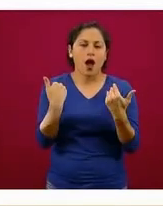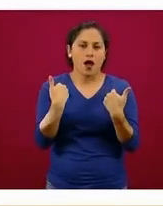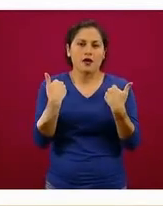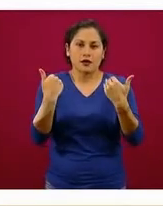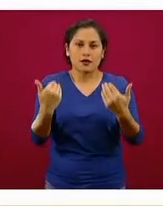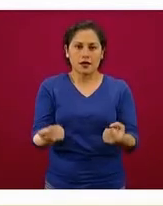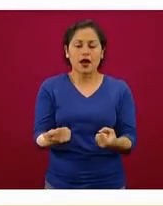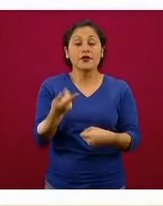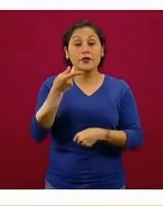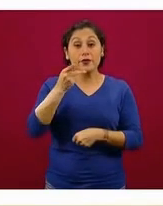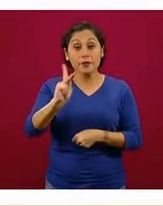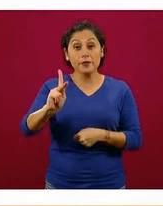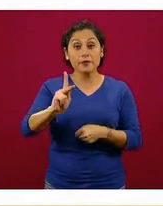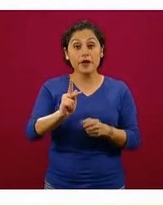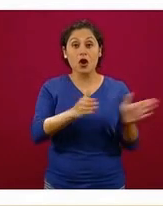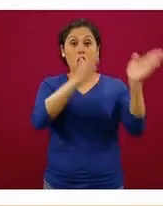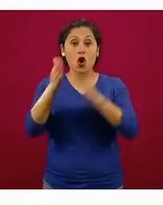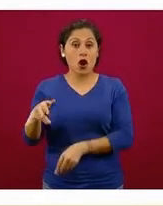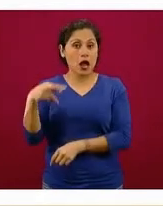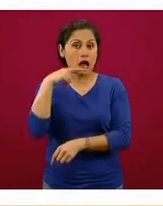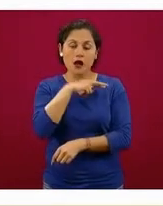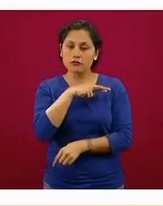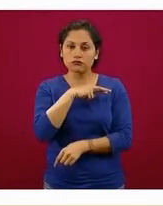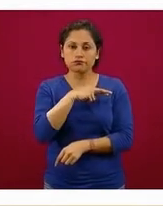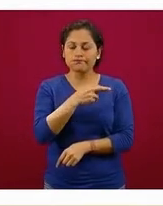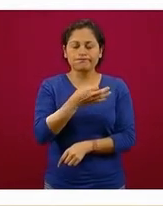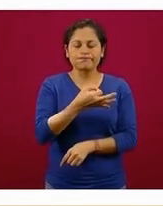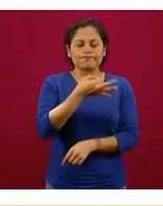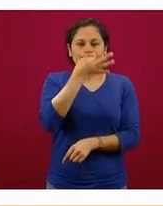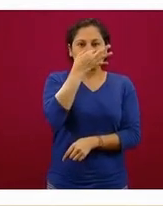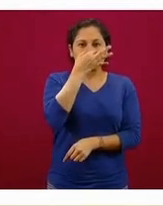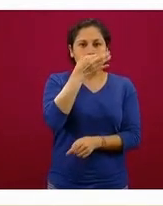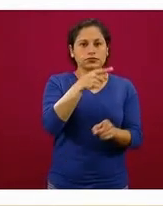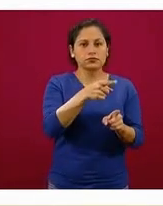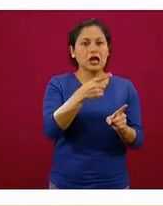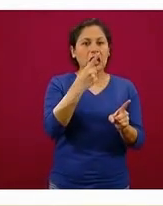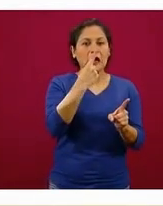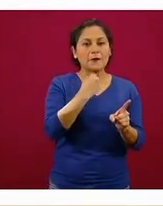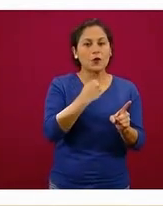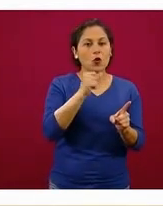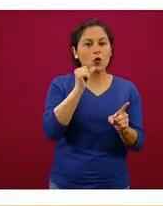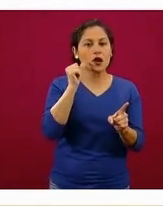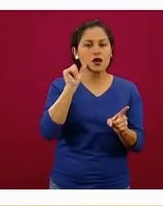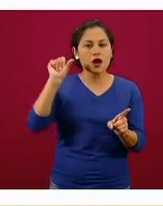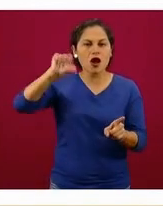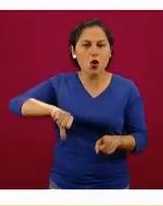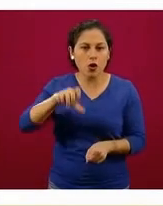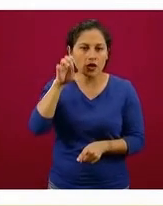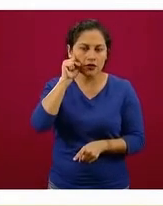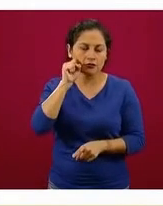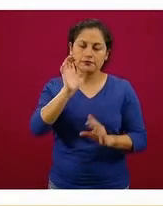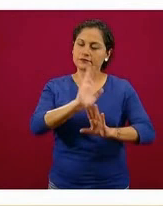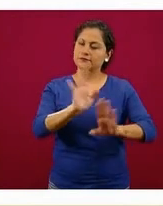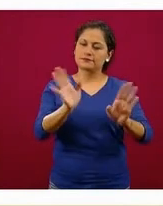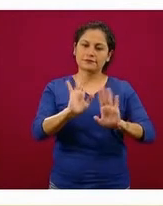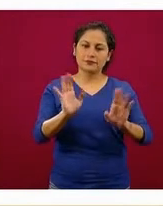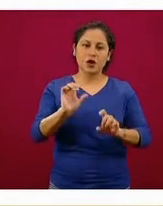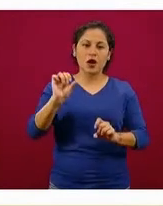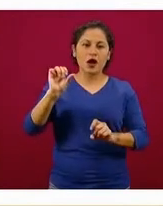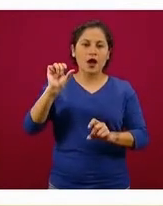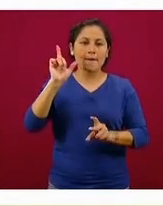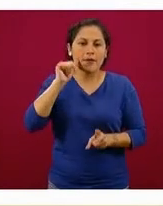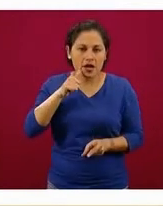riesgo, pero obviamente no pasa de un minuto a otro del rojo al naranja y del naranja al amarillo,